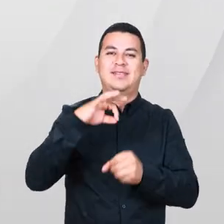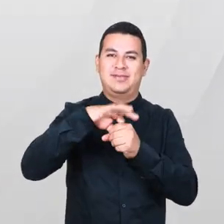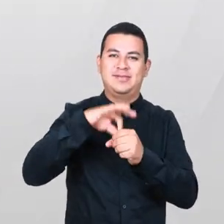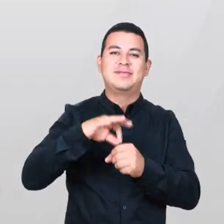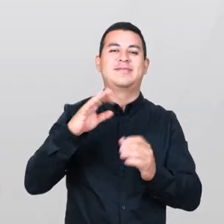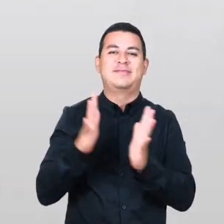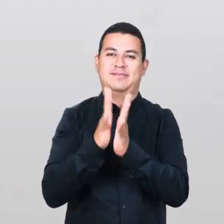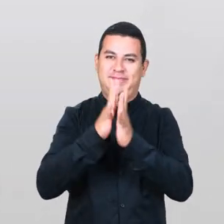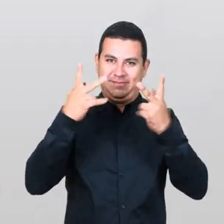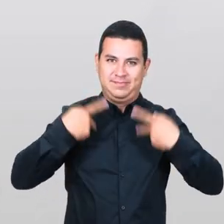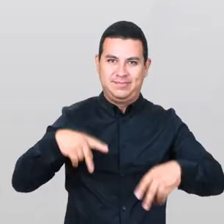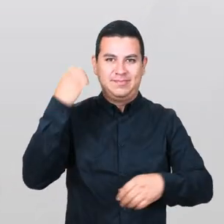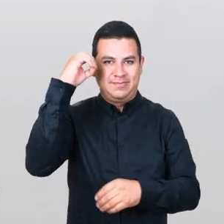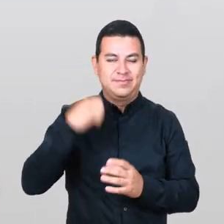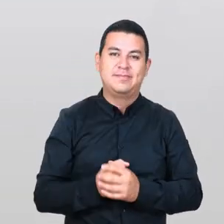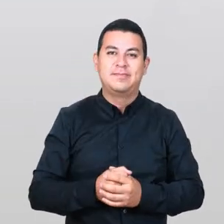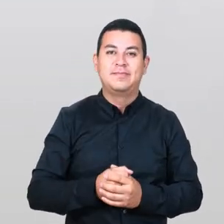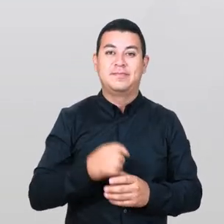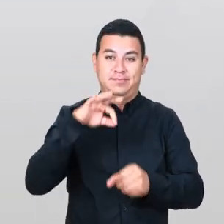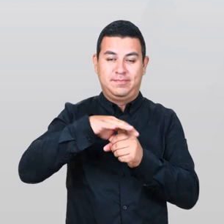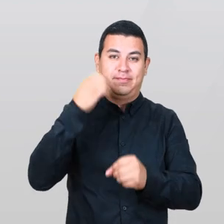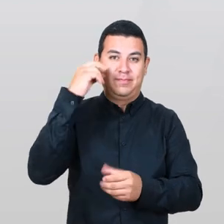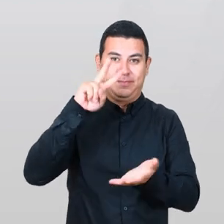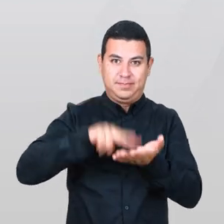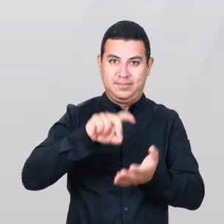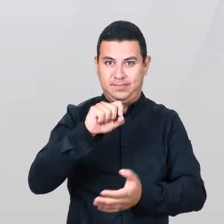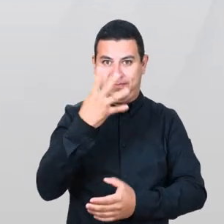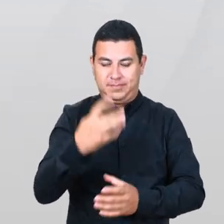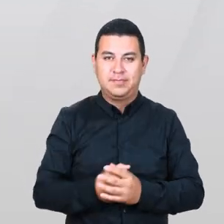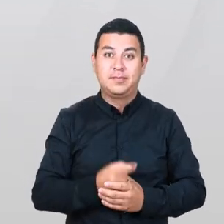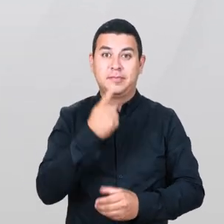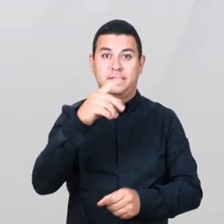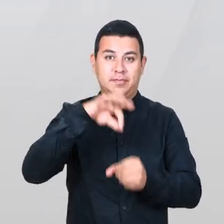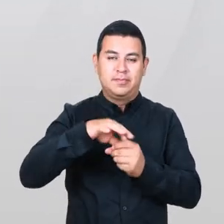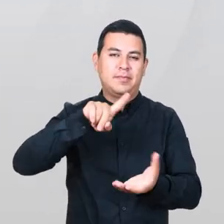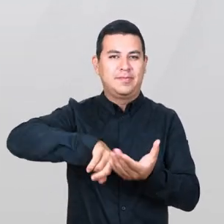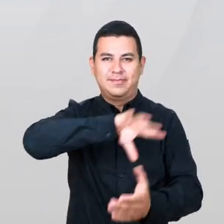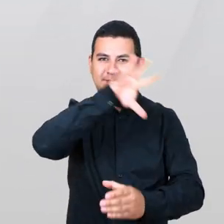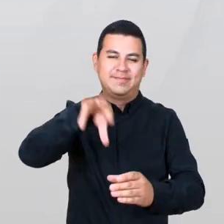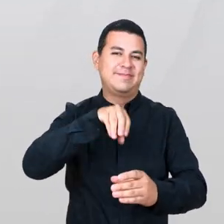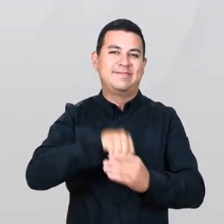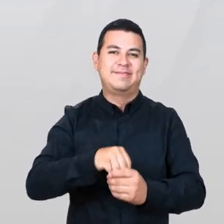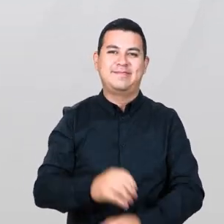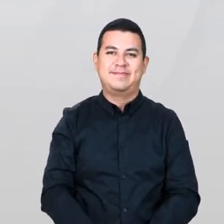Electoral y de Participación Ciudadana de Oaxaca. Elecciones Oaxaca 2024. Tu voto lo puede todo.